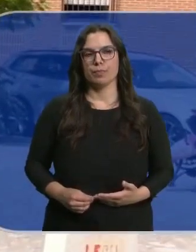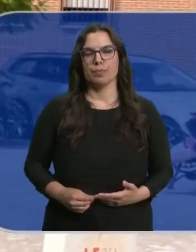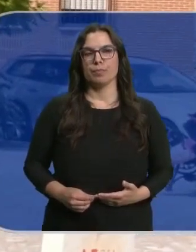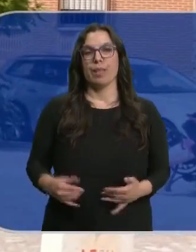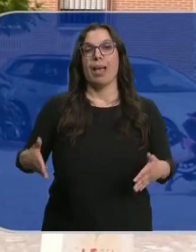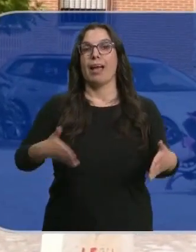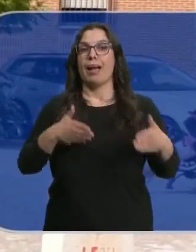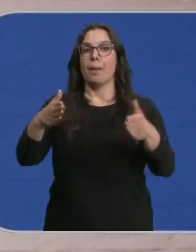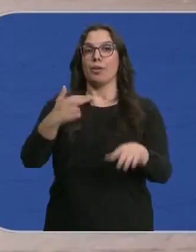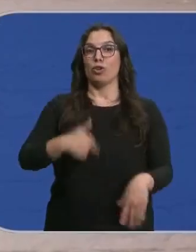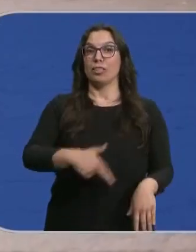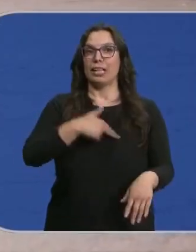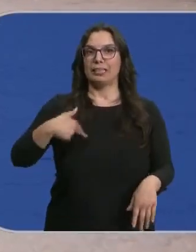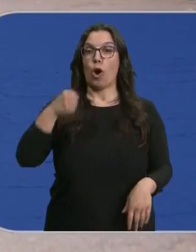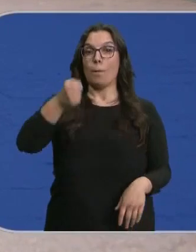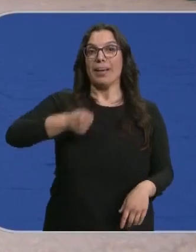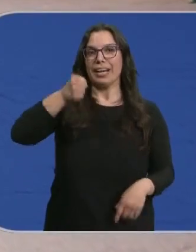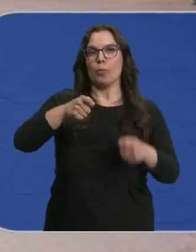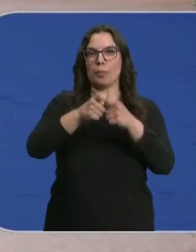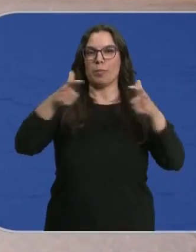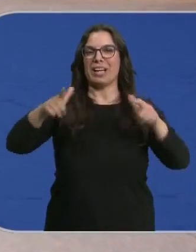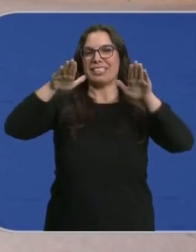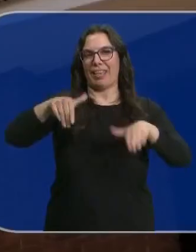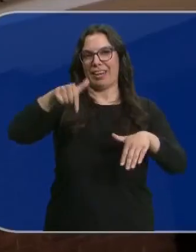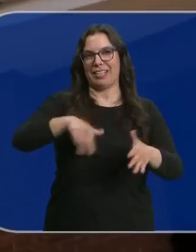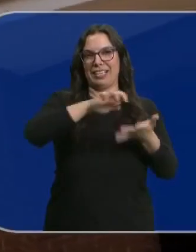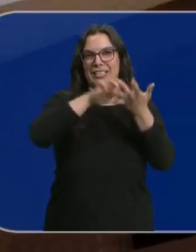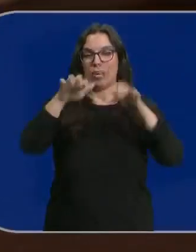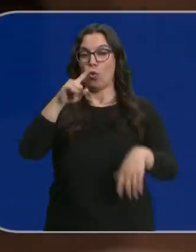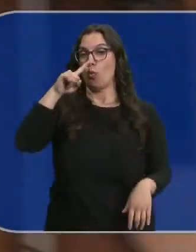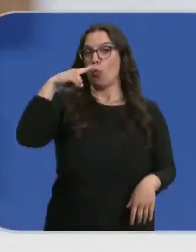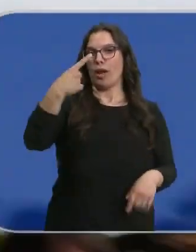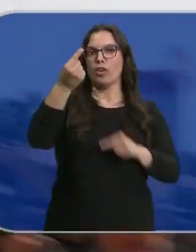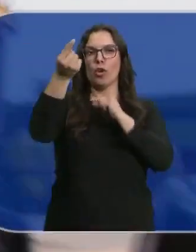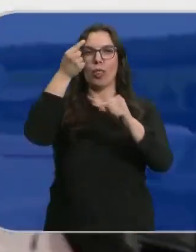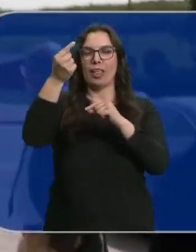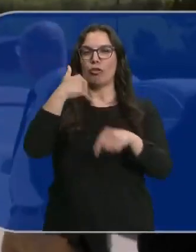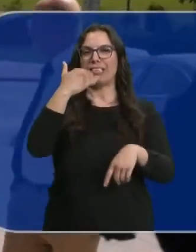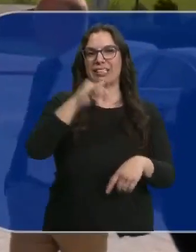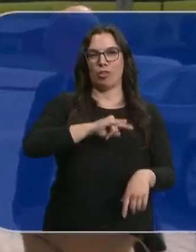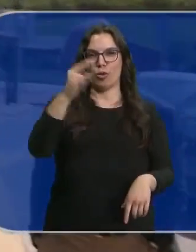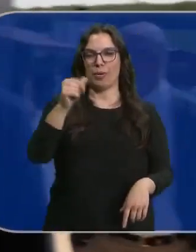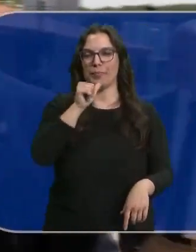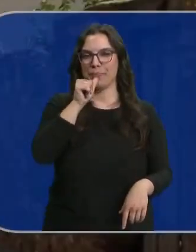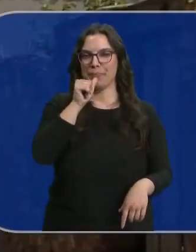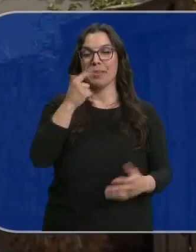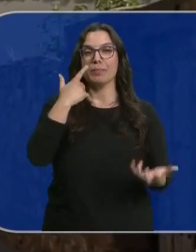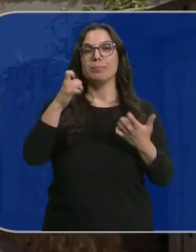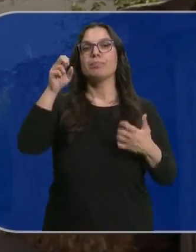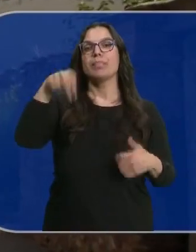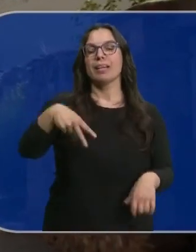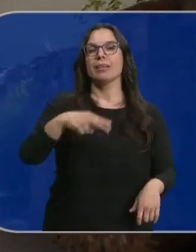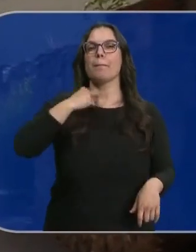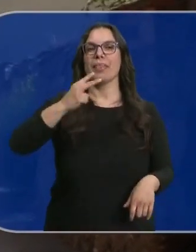El Camino de Santiago vuelve a ganar peregrinos que se hospedan en Castilla y León y en el último año la cifra casi se ha duplicado. Lo ha destacado el